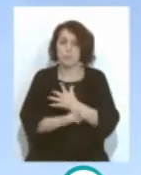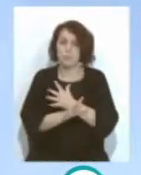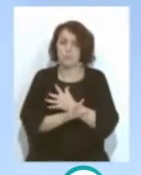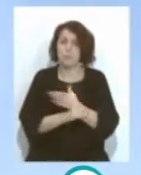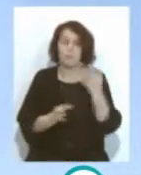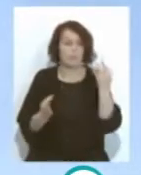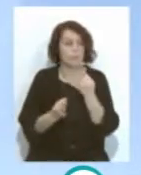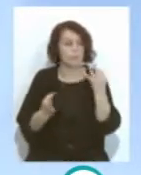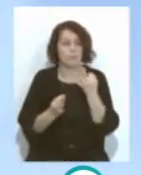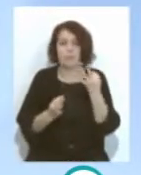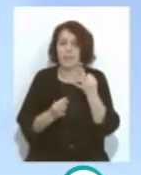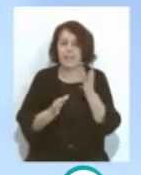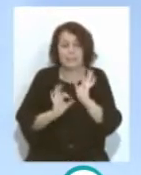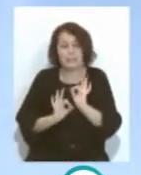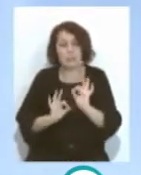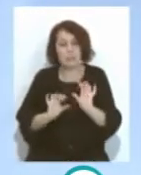habíamos dejado